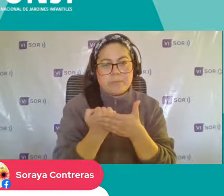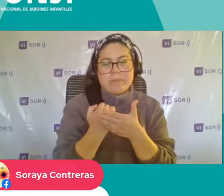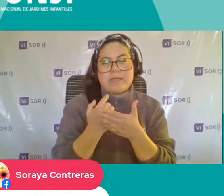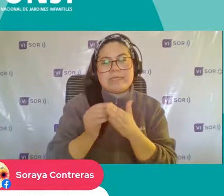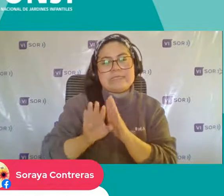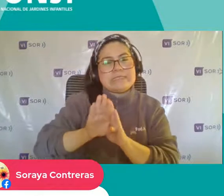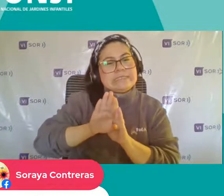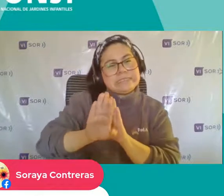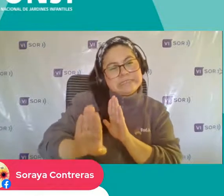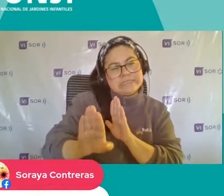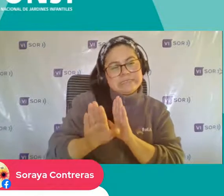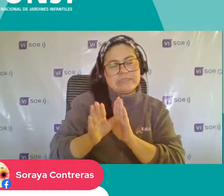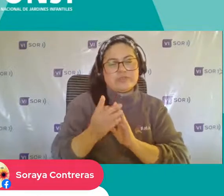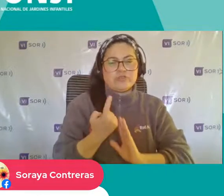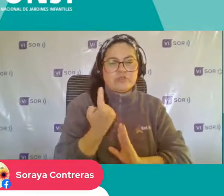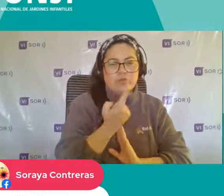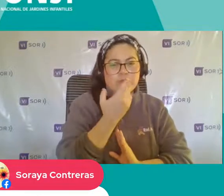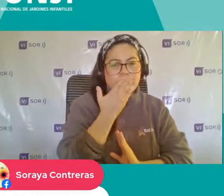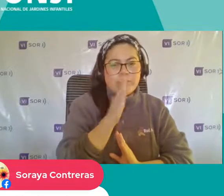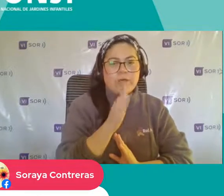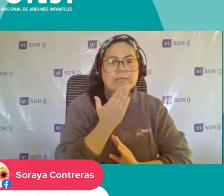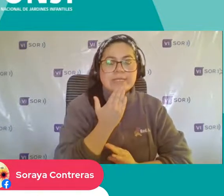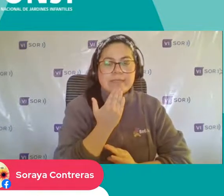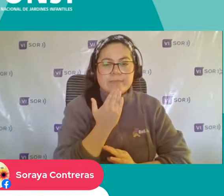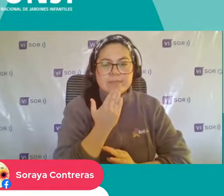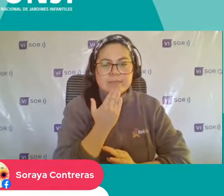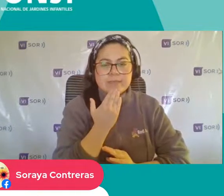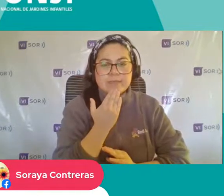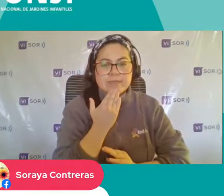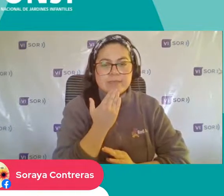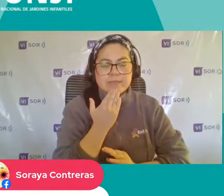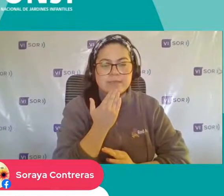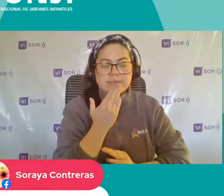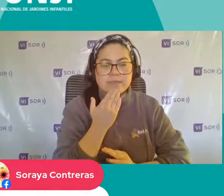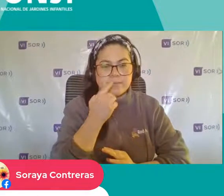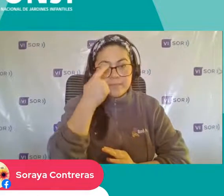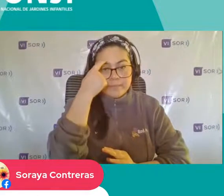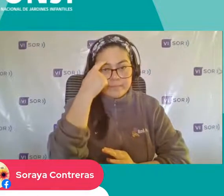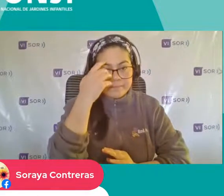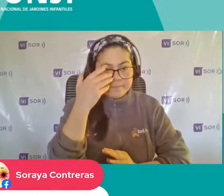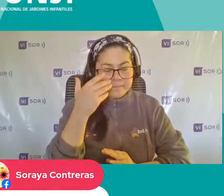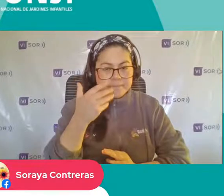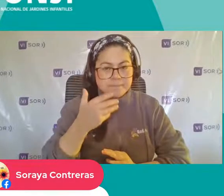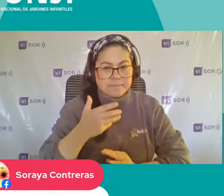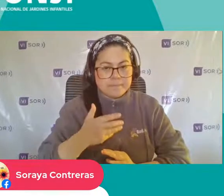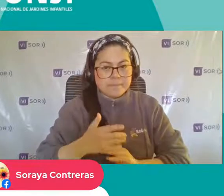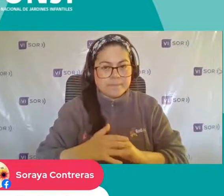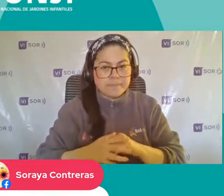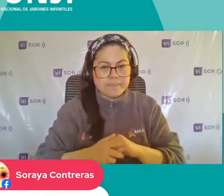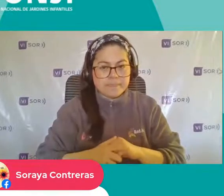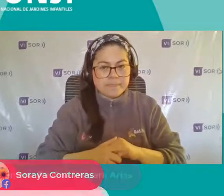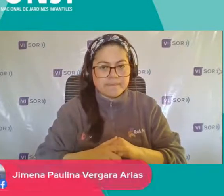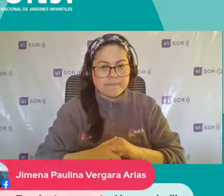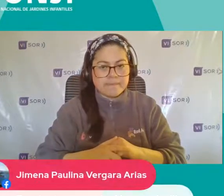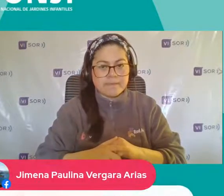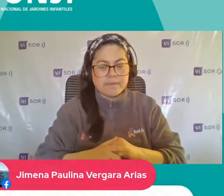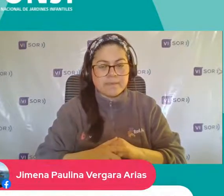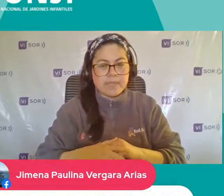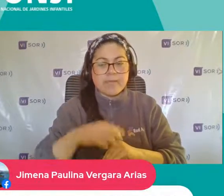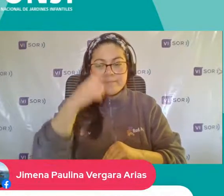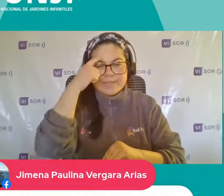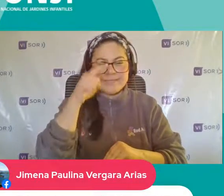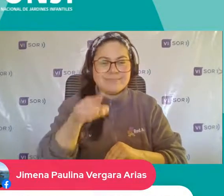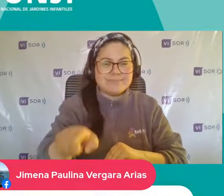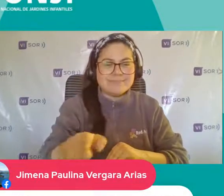Y además Tienden a restringirse ¿Por qué? Porque En el fondo Se van Hacia lo que a ellos Les